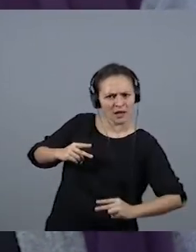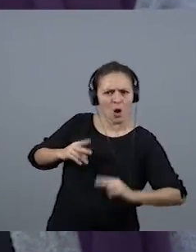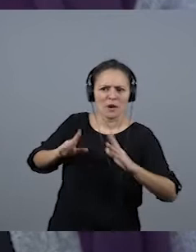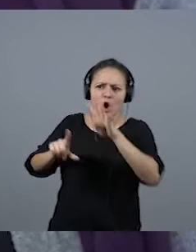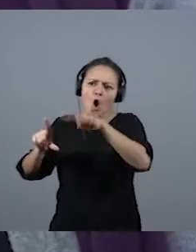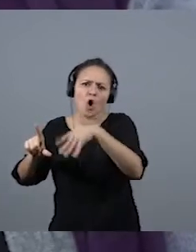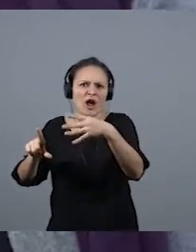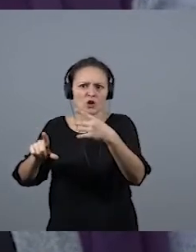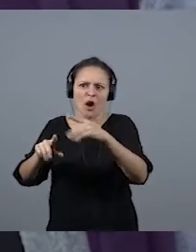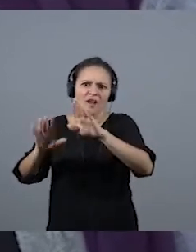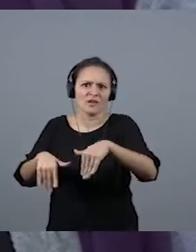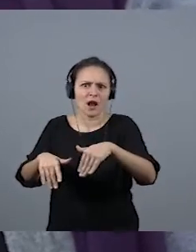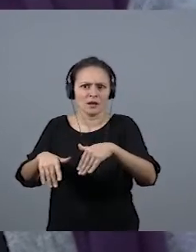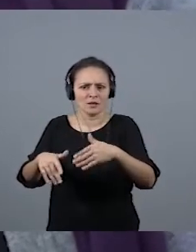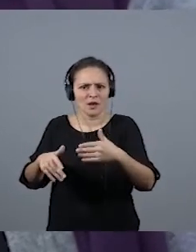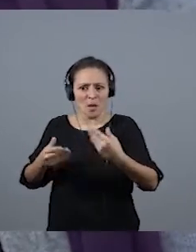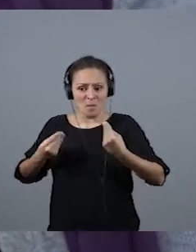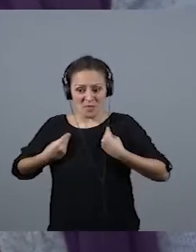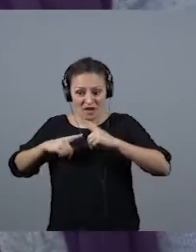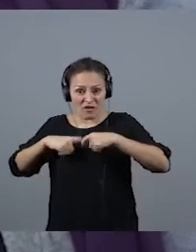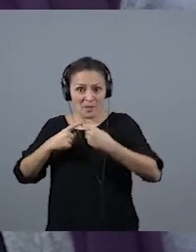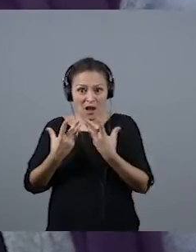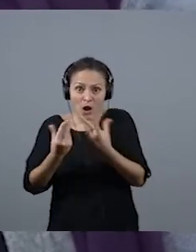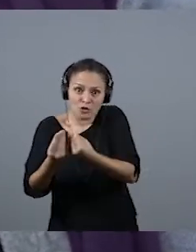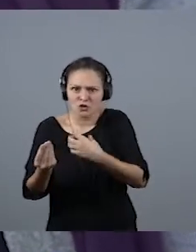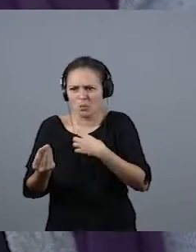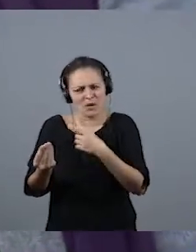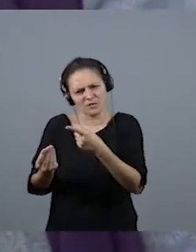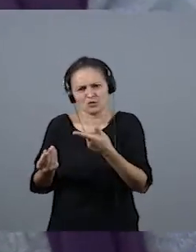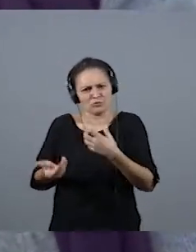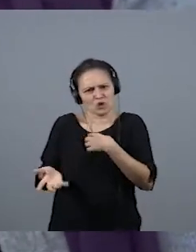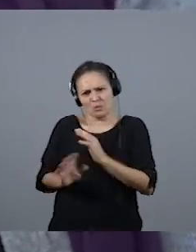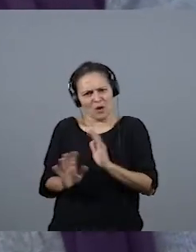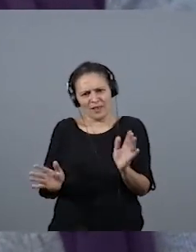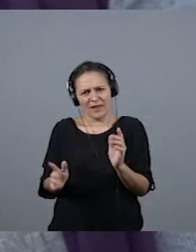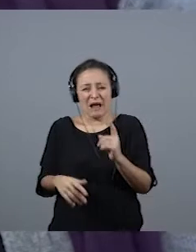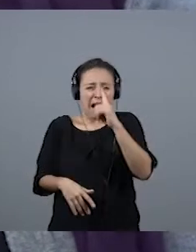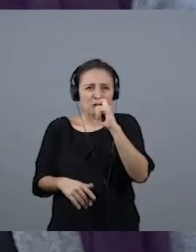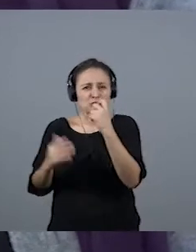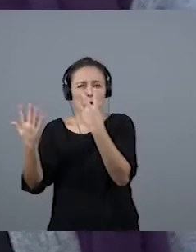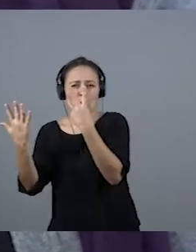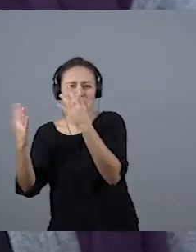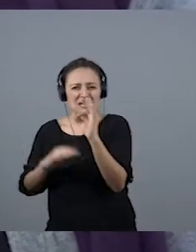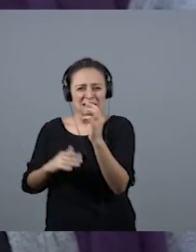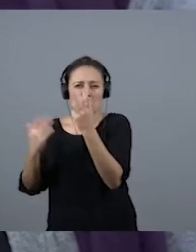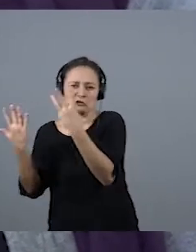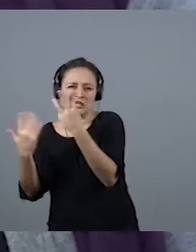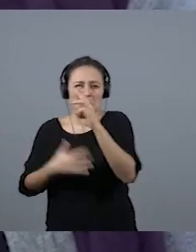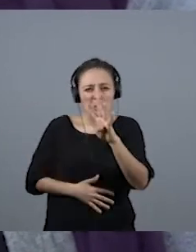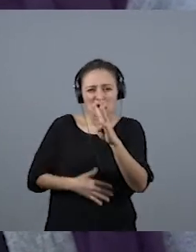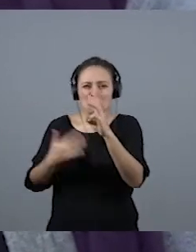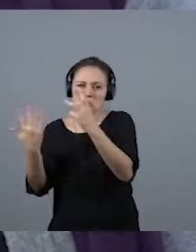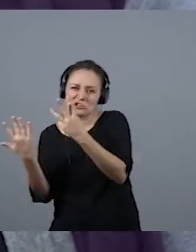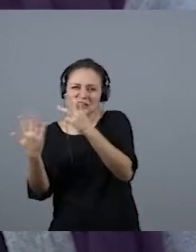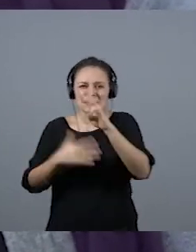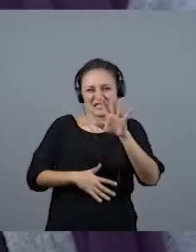horario que le priva de hacer vida familiar. Te estoy hablando de los años 80, 84, 85, que es cuando yo llego a Radio Nacional,